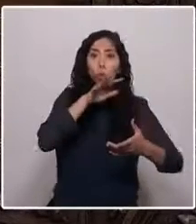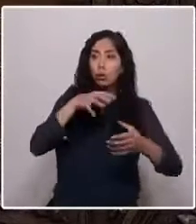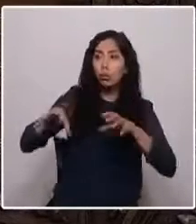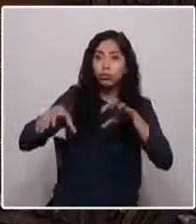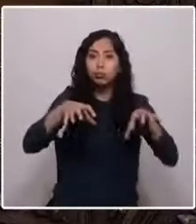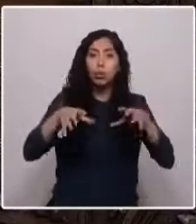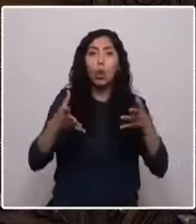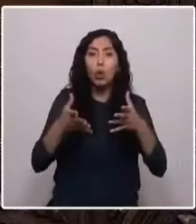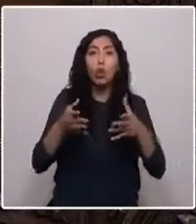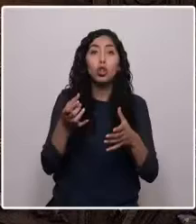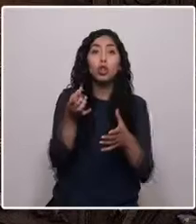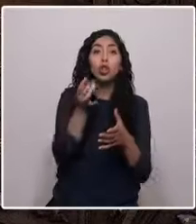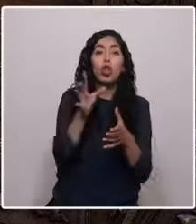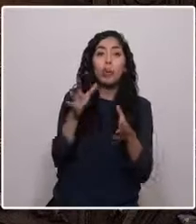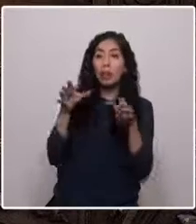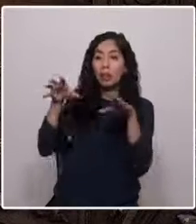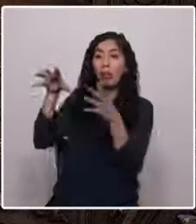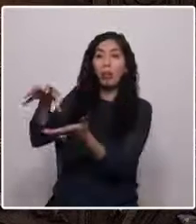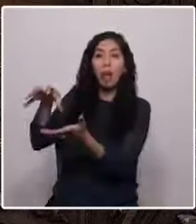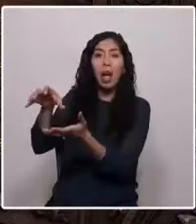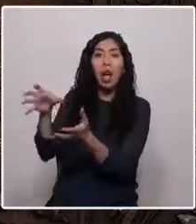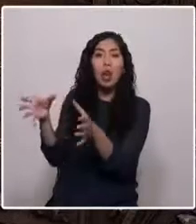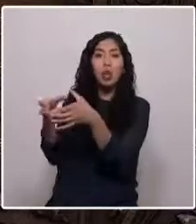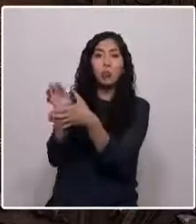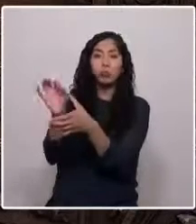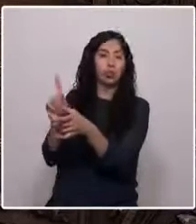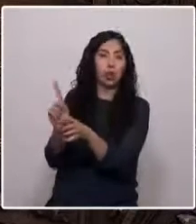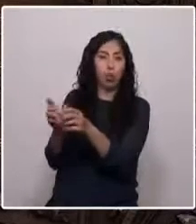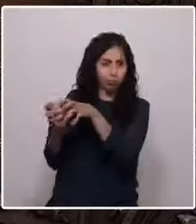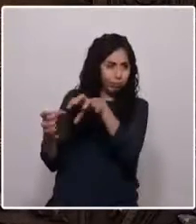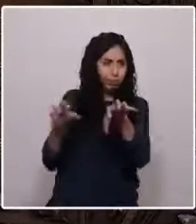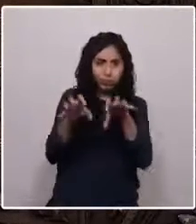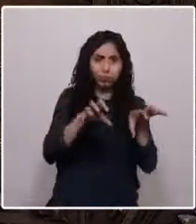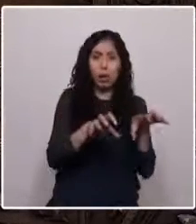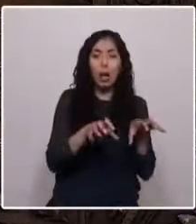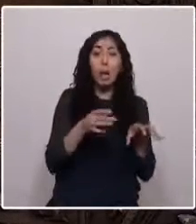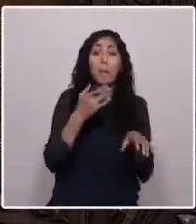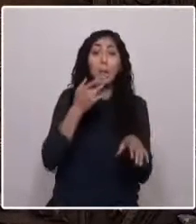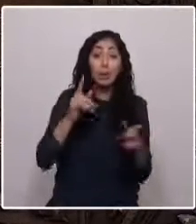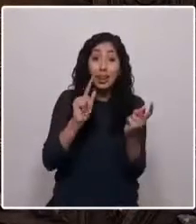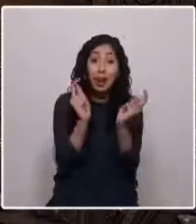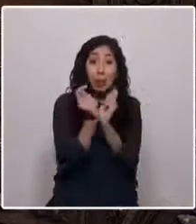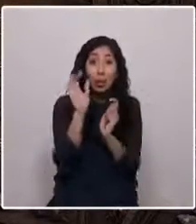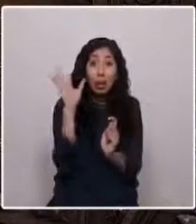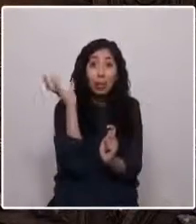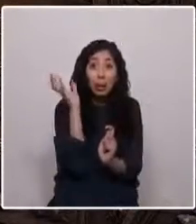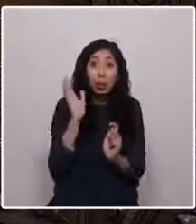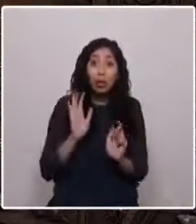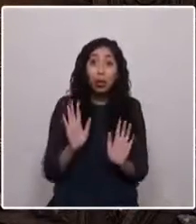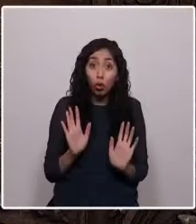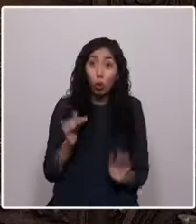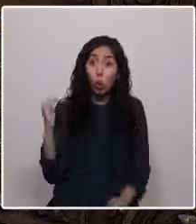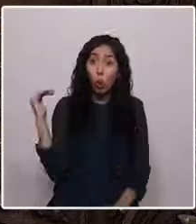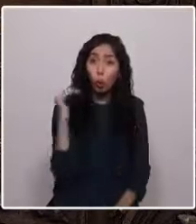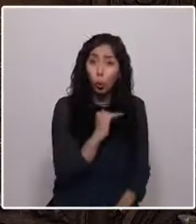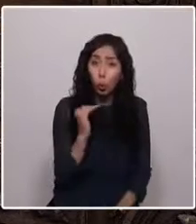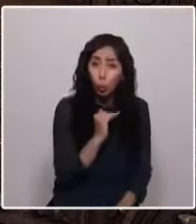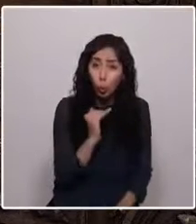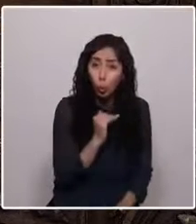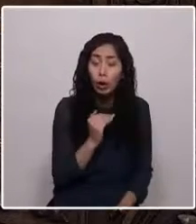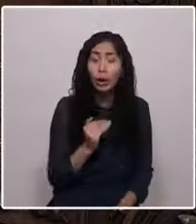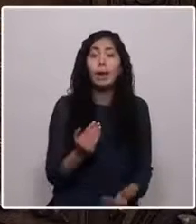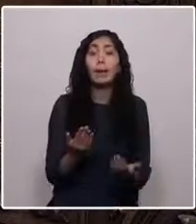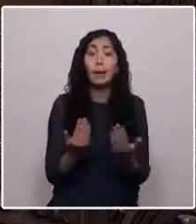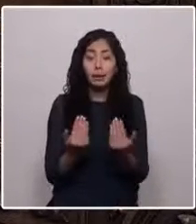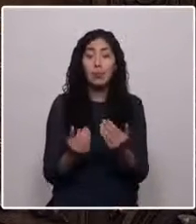desconcentrar aceleradamente, pues el cambio climático no espera a nadie y ya se inicio. Urge entonces una nueva